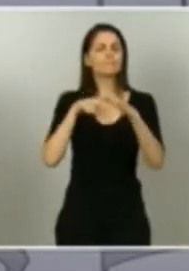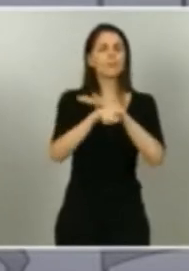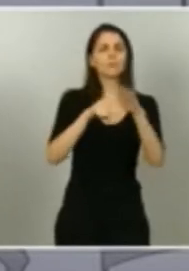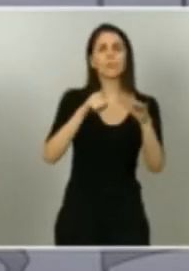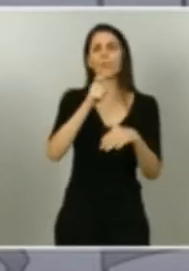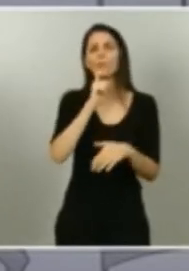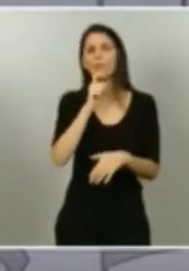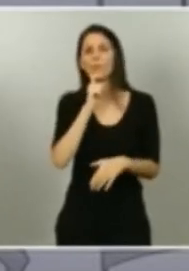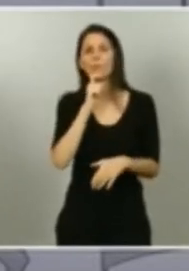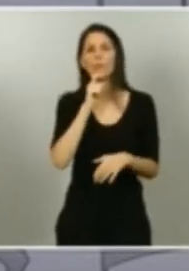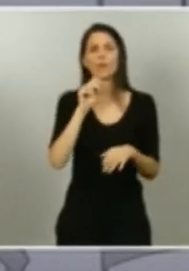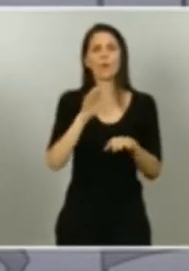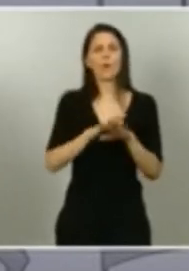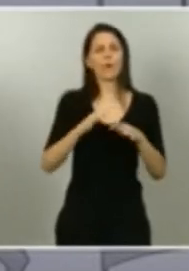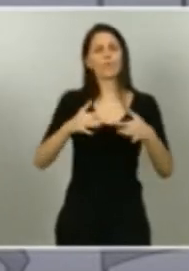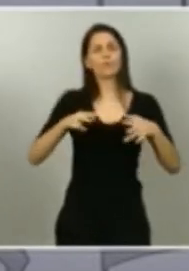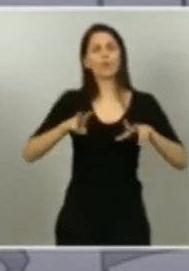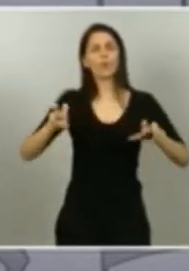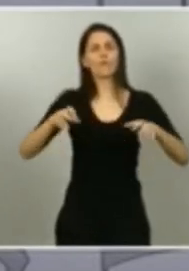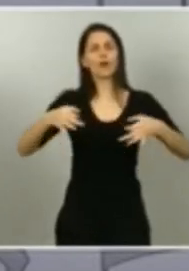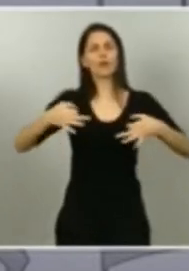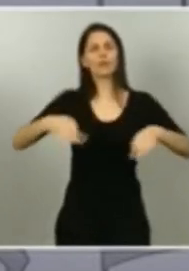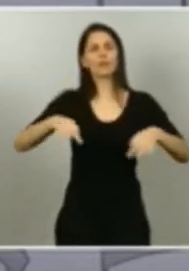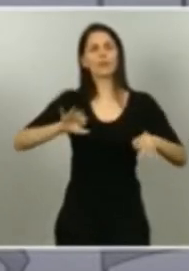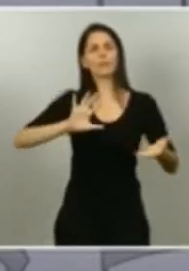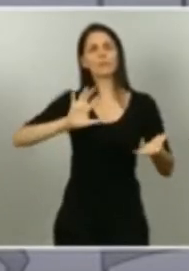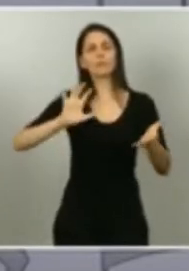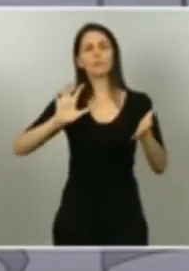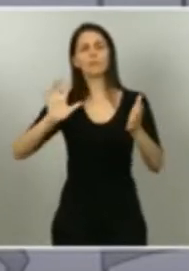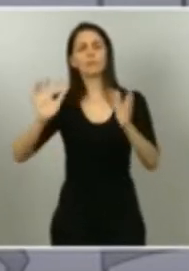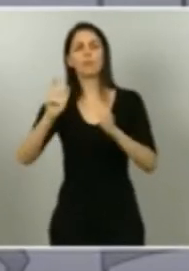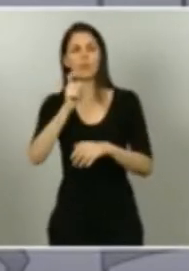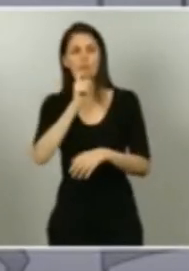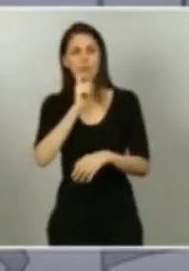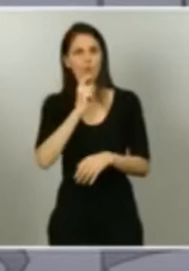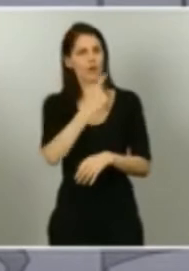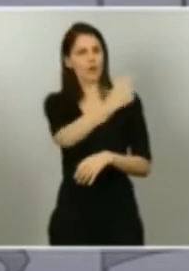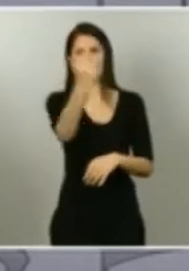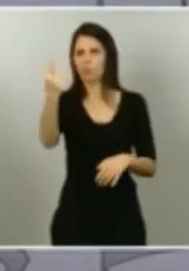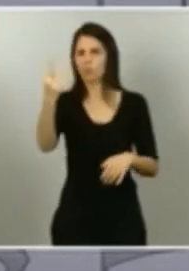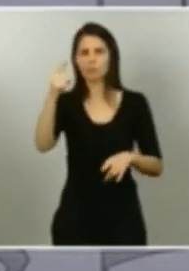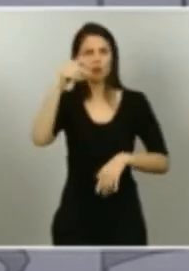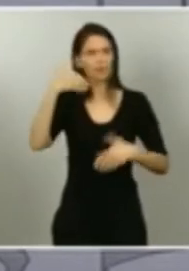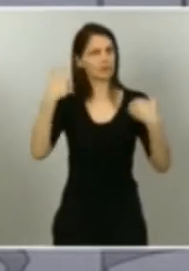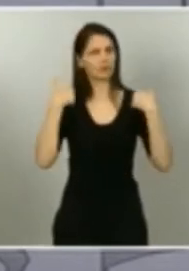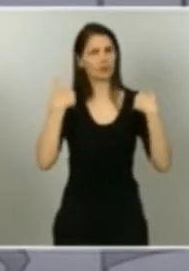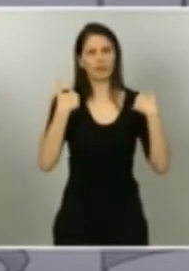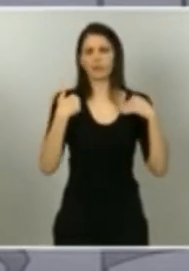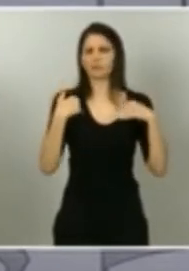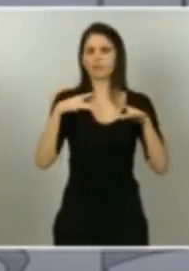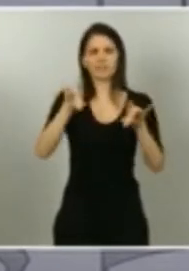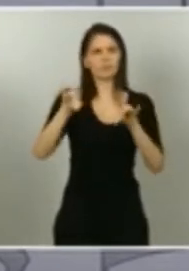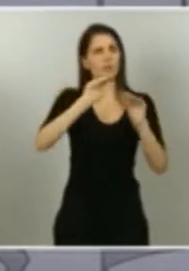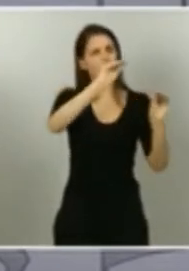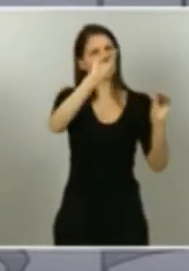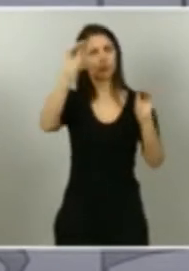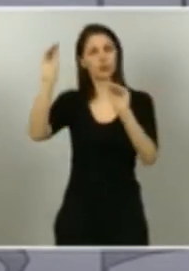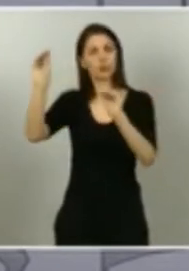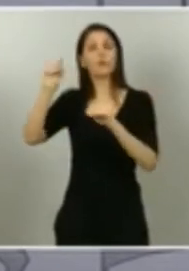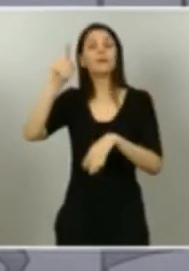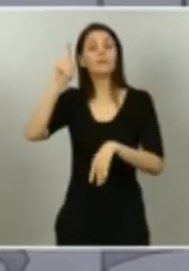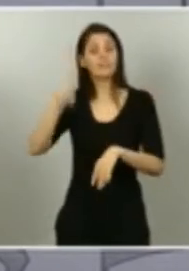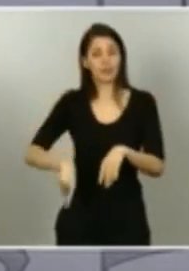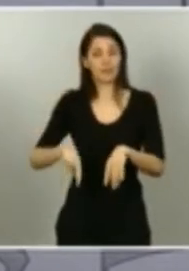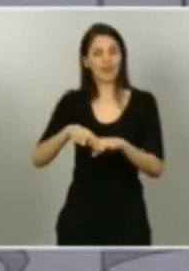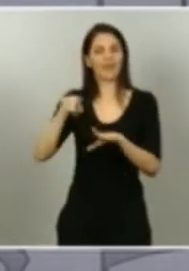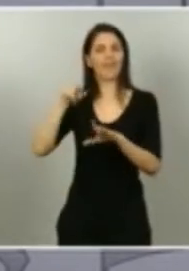nueva normalidad en sus respectivos territorios, incluyendo el paso de fase y su duración. En consecuencia, lo que estamos haciendo